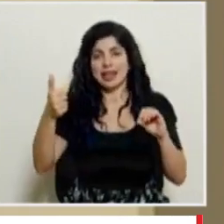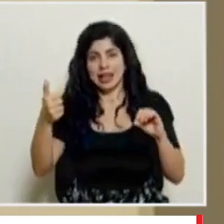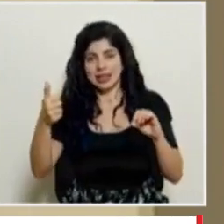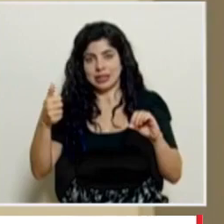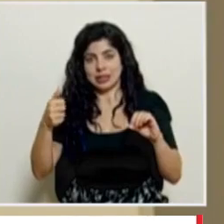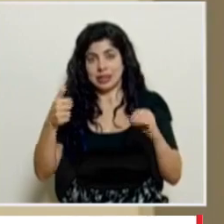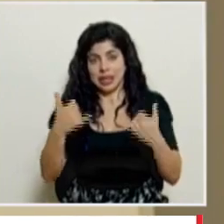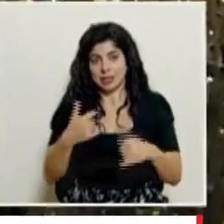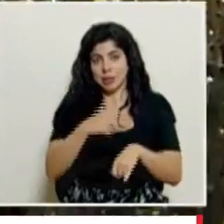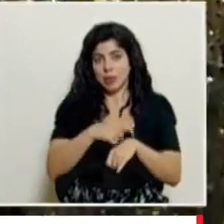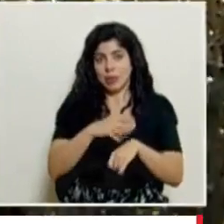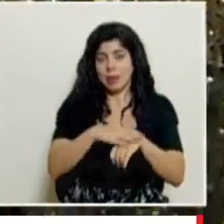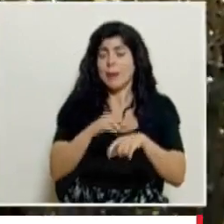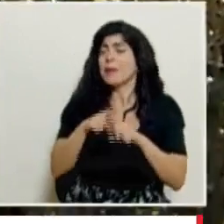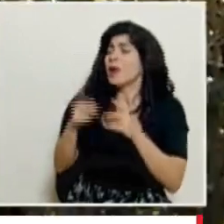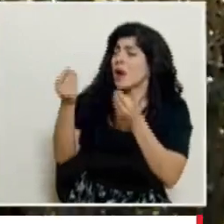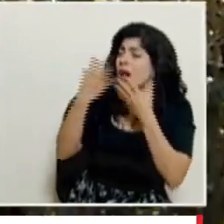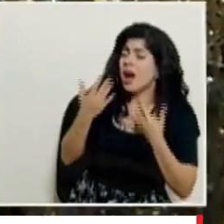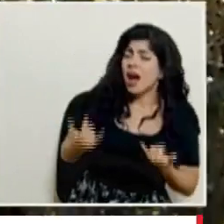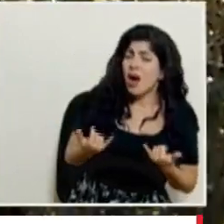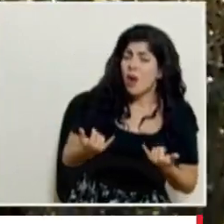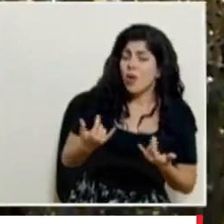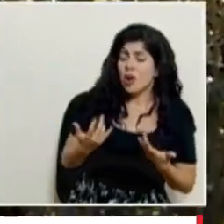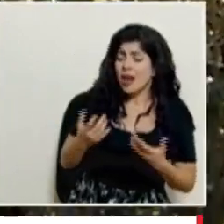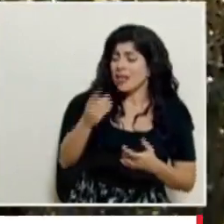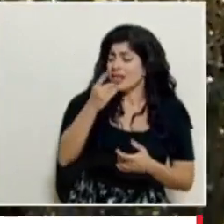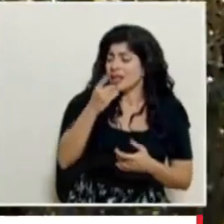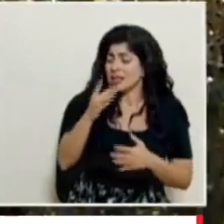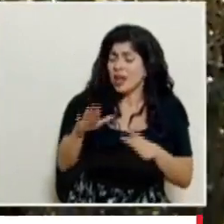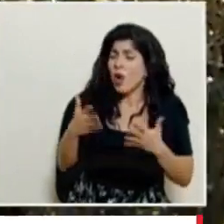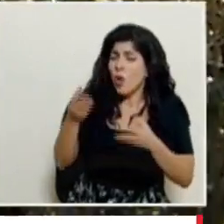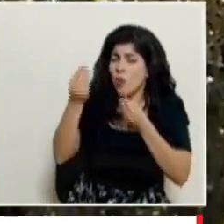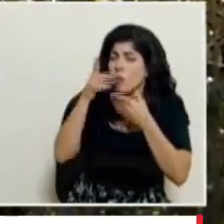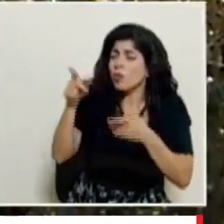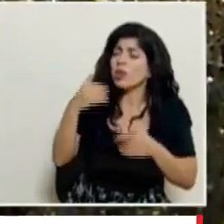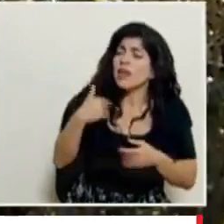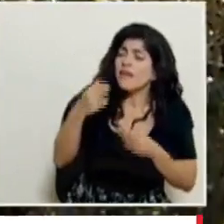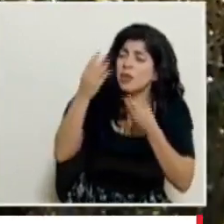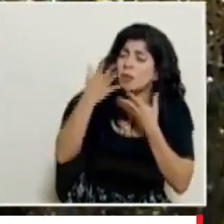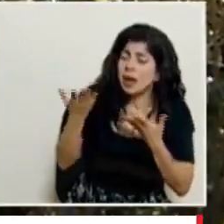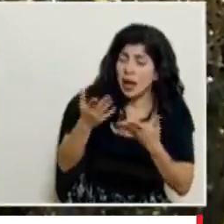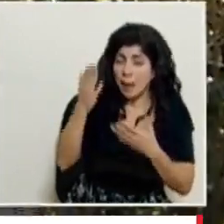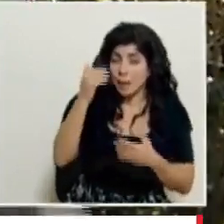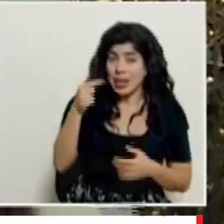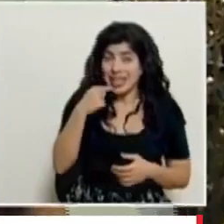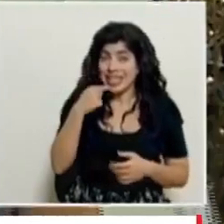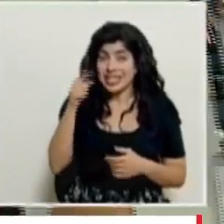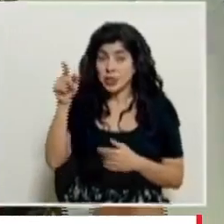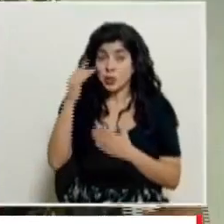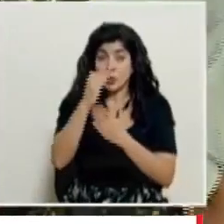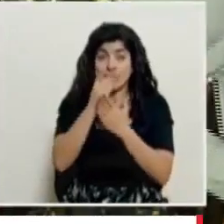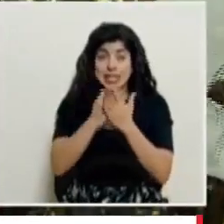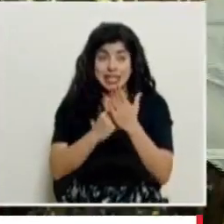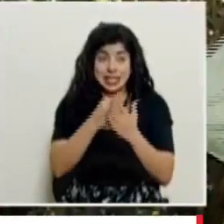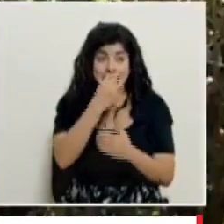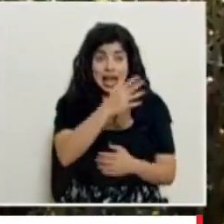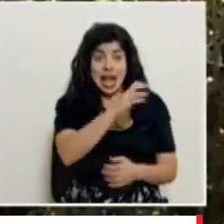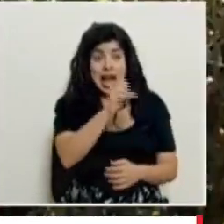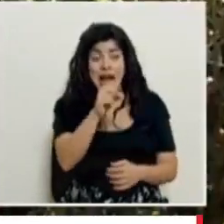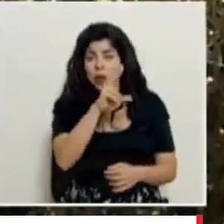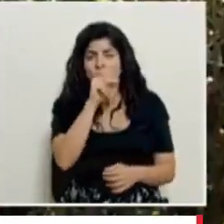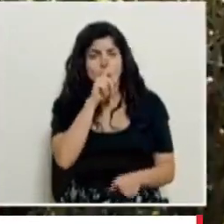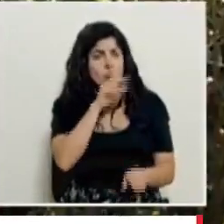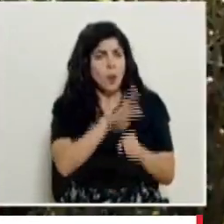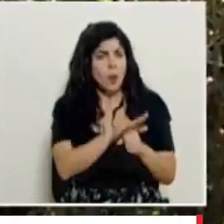vacunación en estos momentos ¿pero qué reporte tienen específicamente en el caso de dentistas? porque ellos dicen que las listas que pasan a la caja no las están